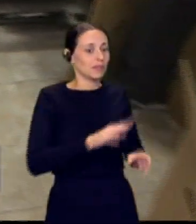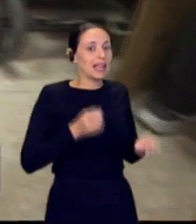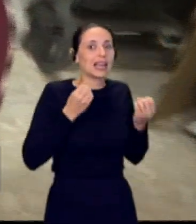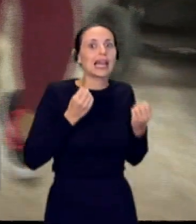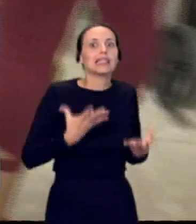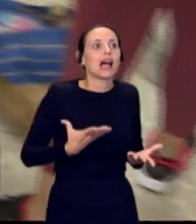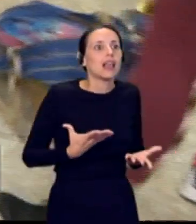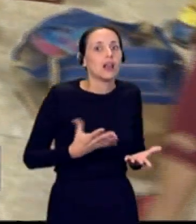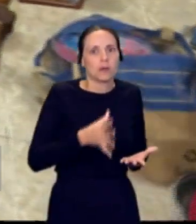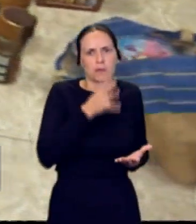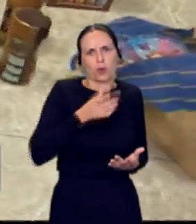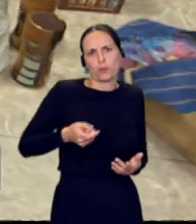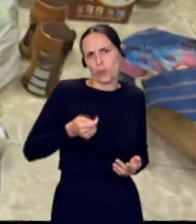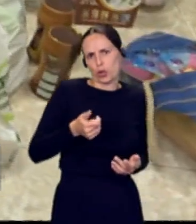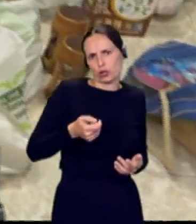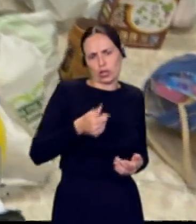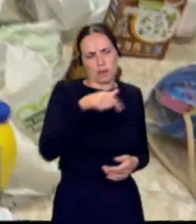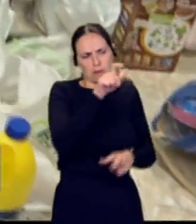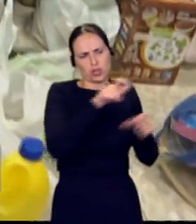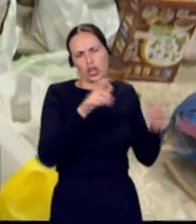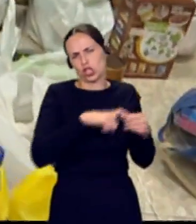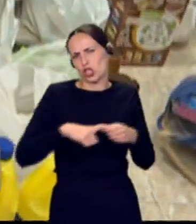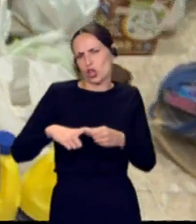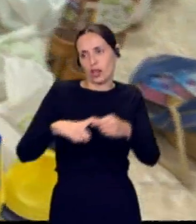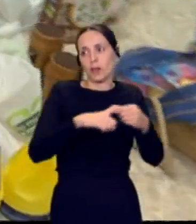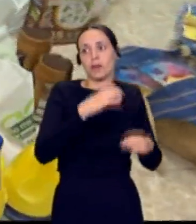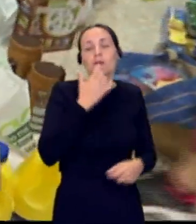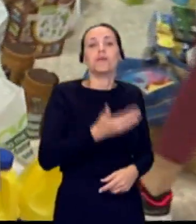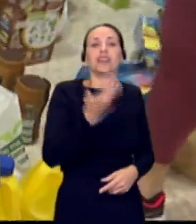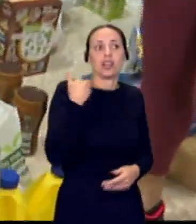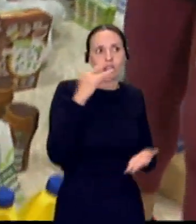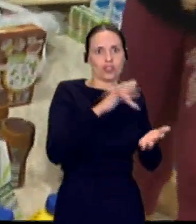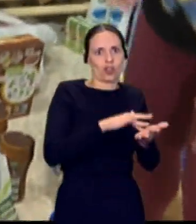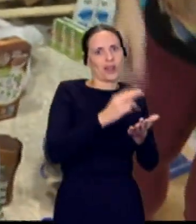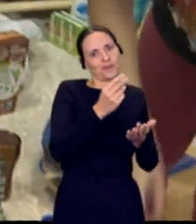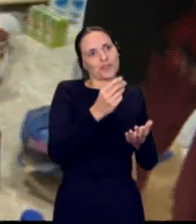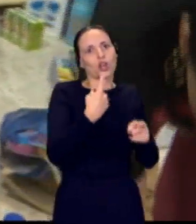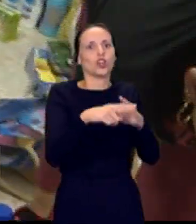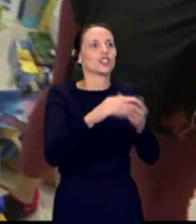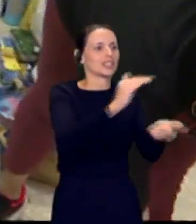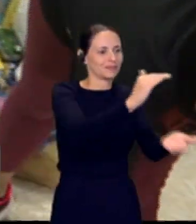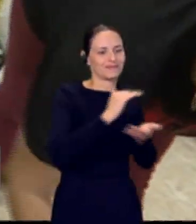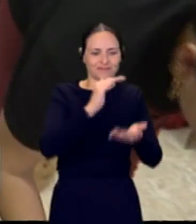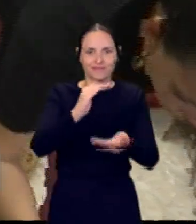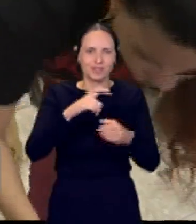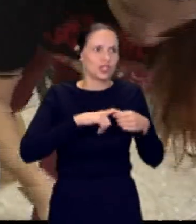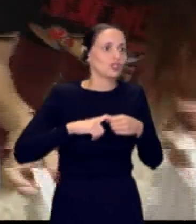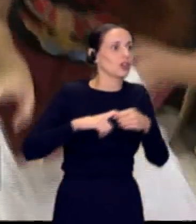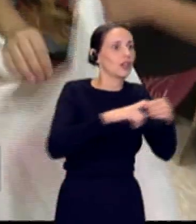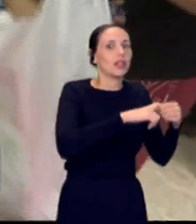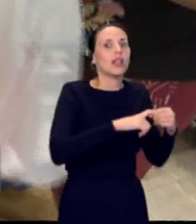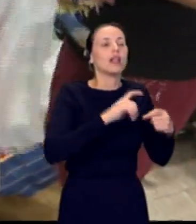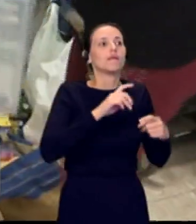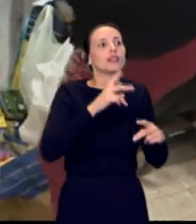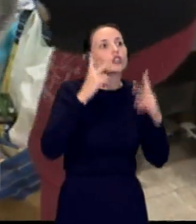de Puerto del Rosario, la gente es muy solidaria, ya otras recogidas solidarias que has realizado. ¿Cómo ha ido eso de los cortes de pelo? ¿La gente ha participado? La verdad que me